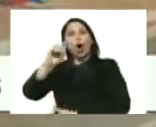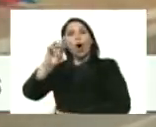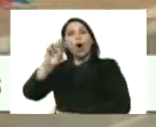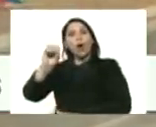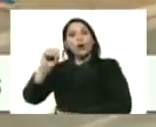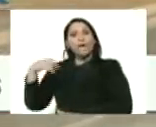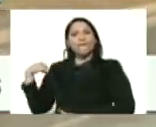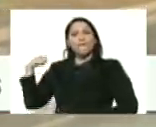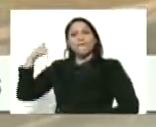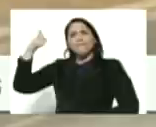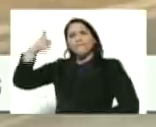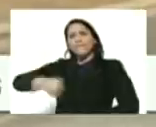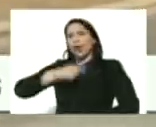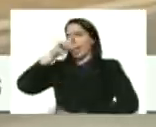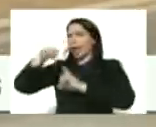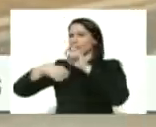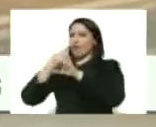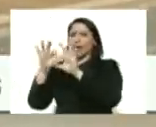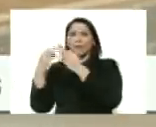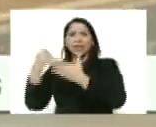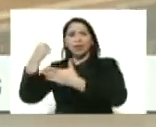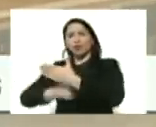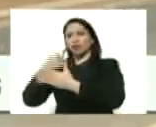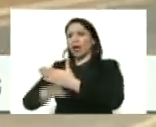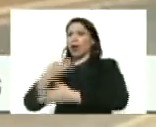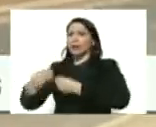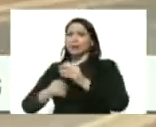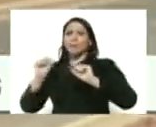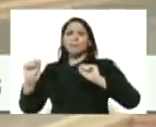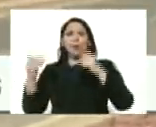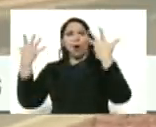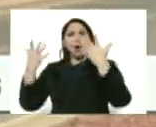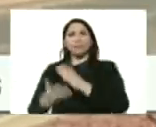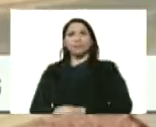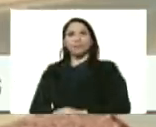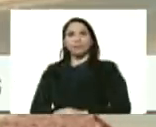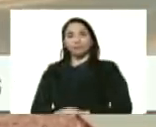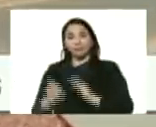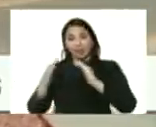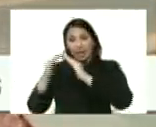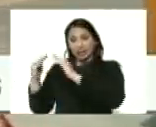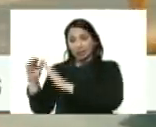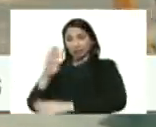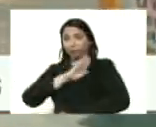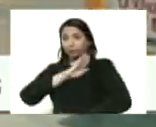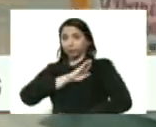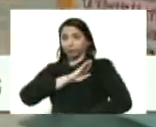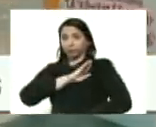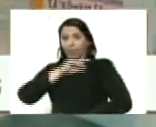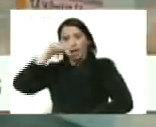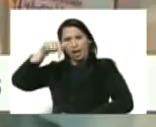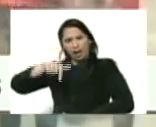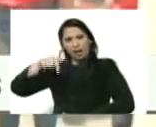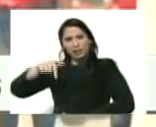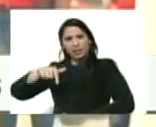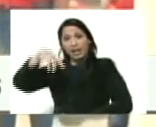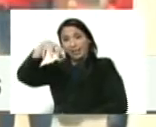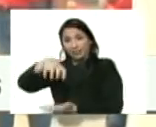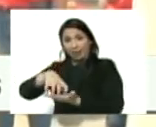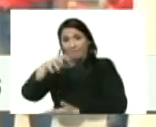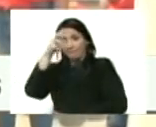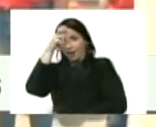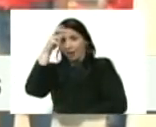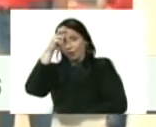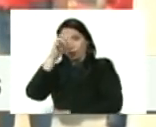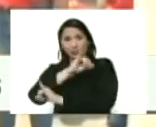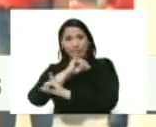años estas familias han luchado para hacer posible realidad, un hogar, una vivienda digna, aquí, en el estado falcón,